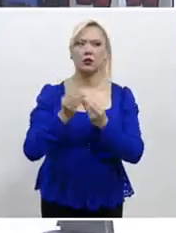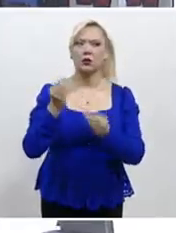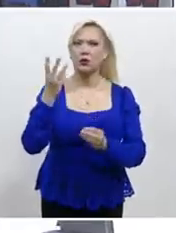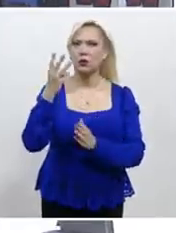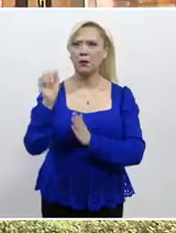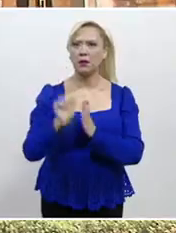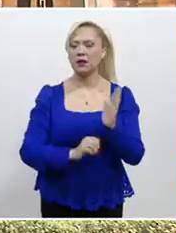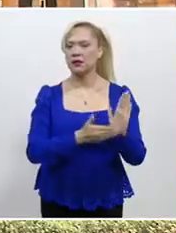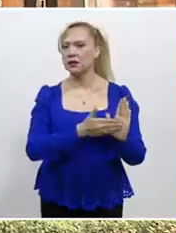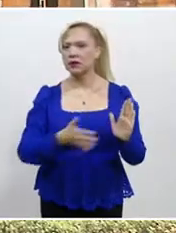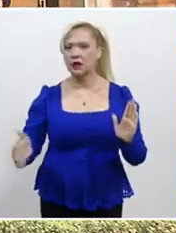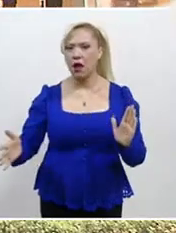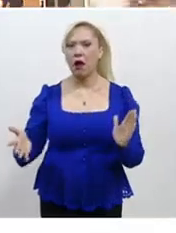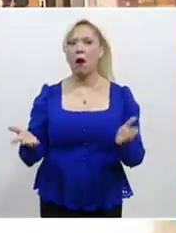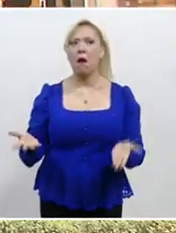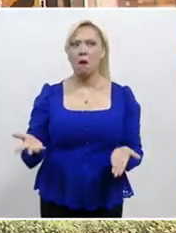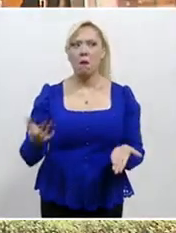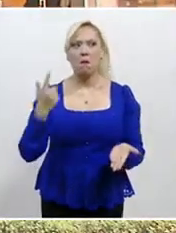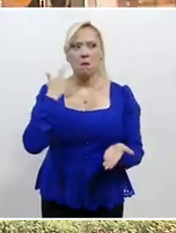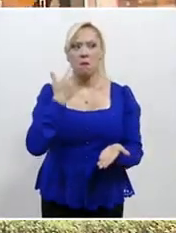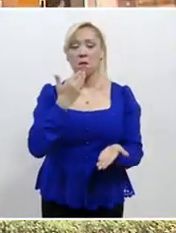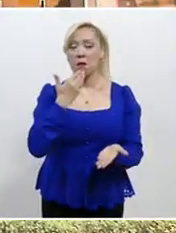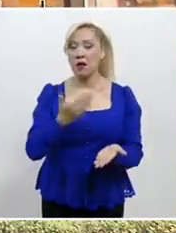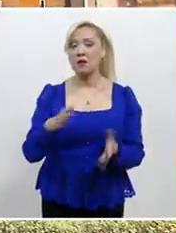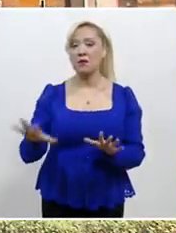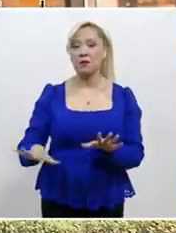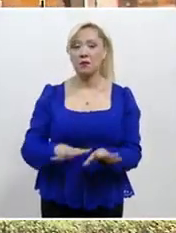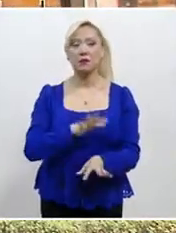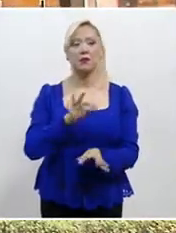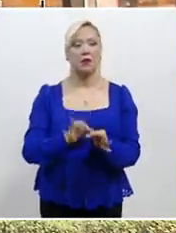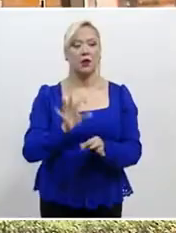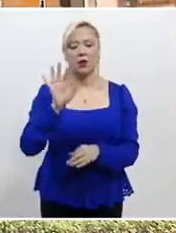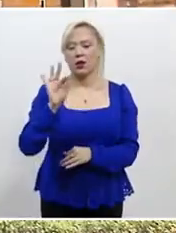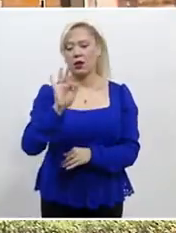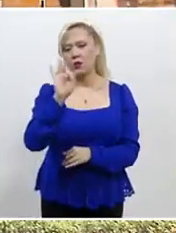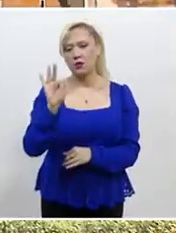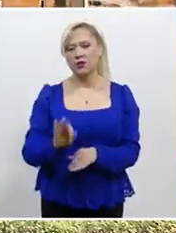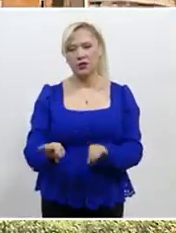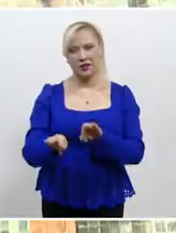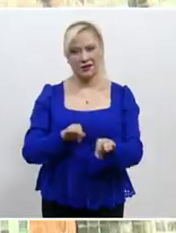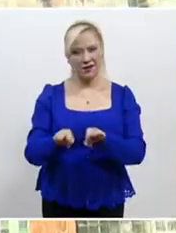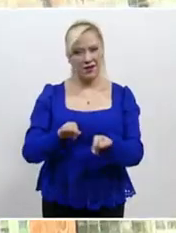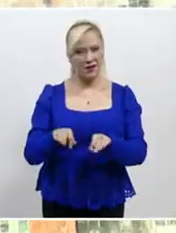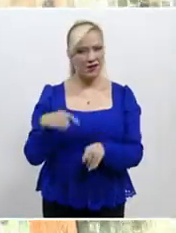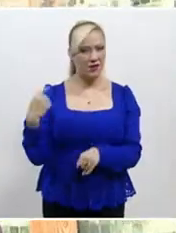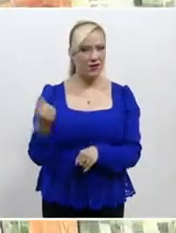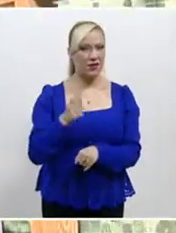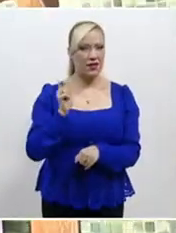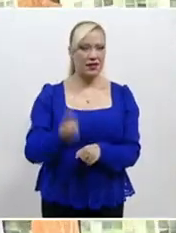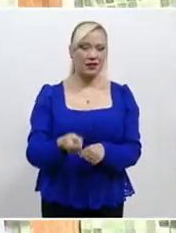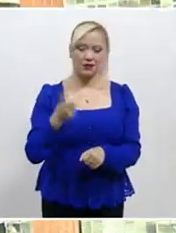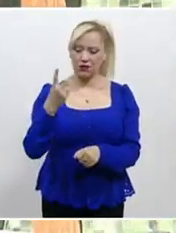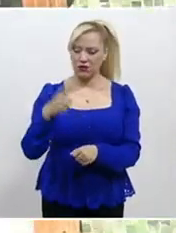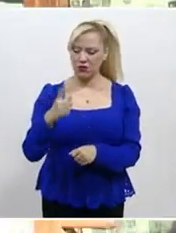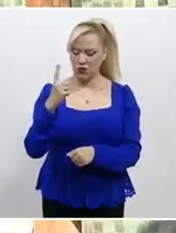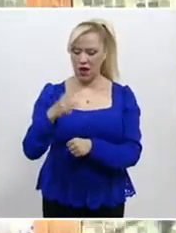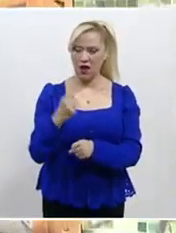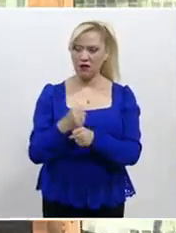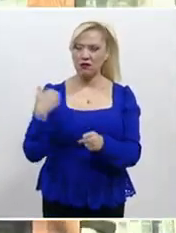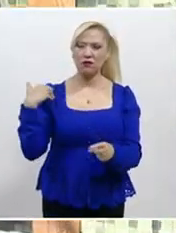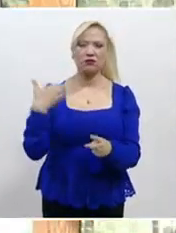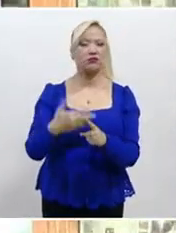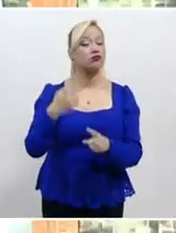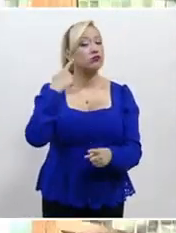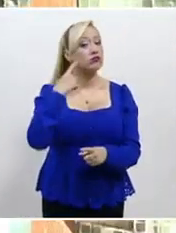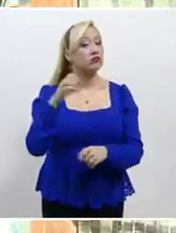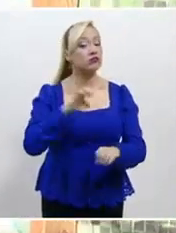a marzo de 2022, según cifras del INEGI, además 40% de los empleos generados en los últimos 12 meses fue